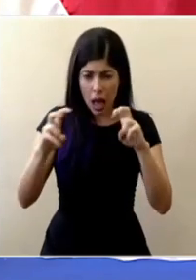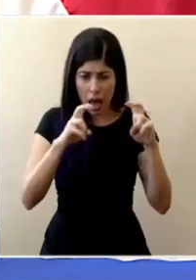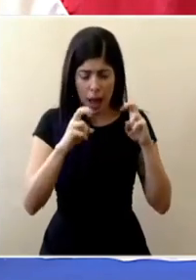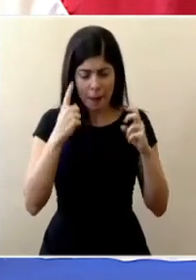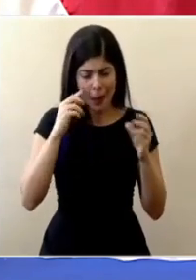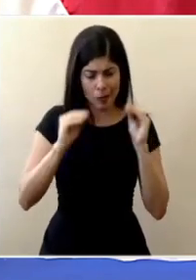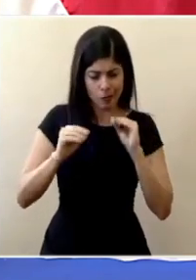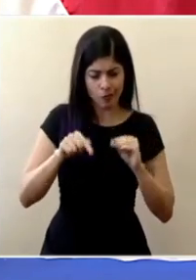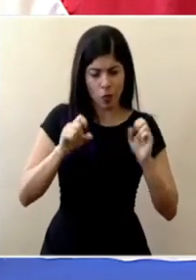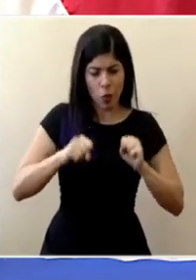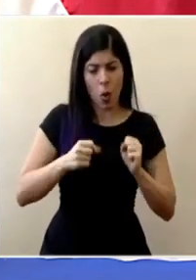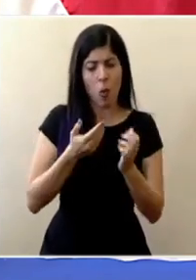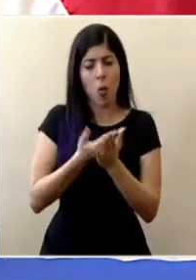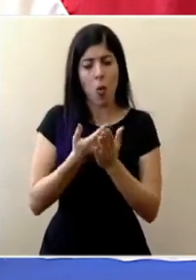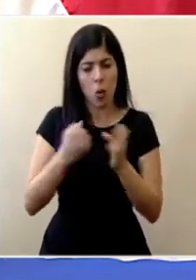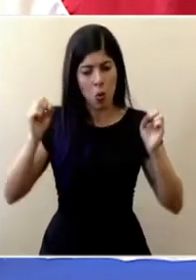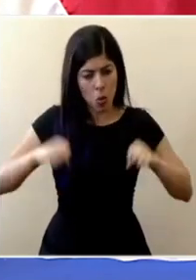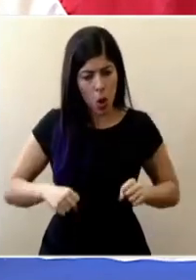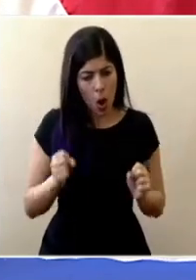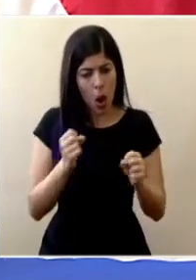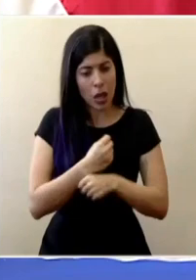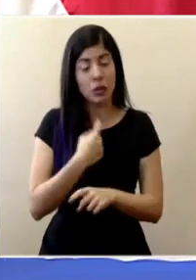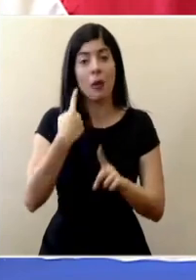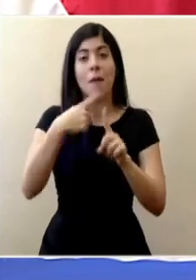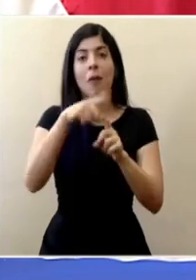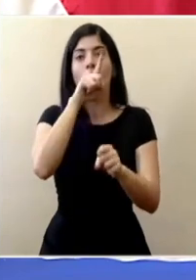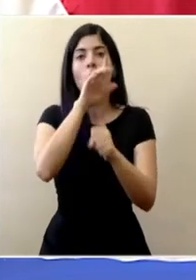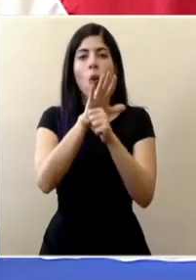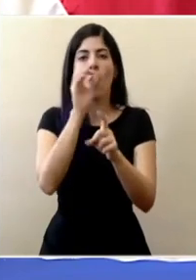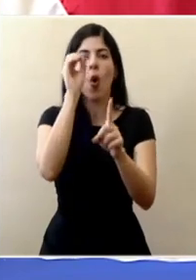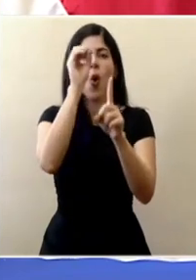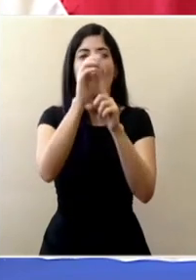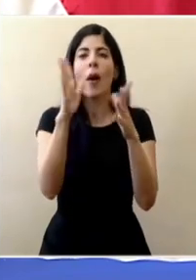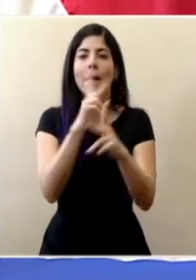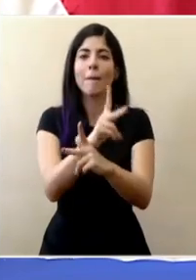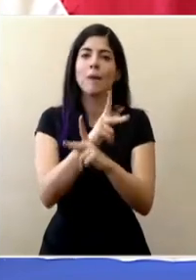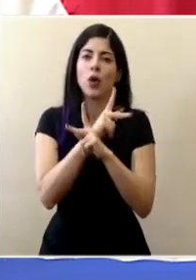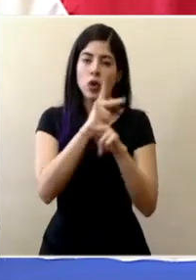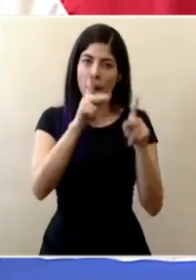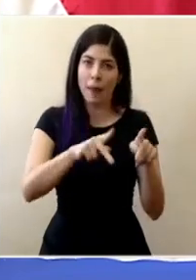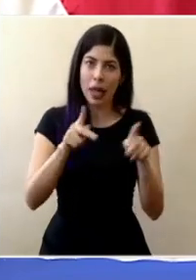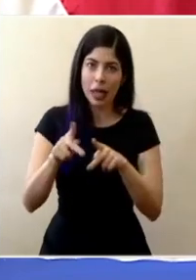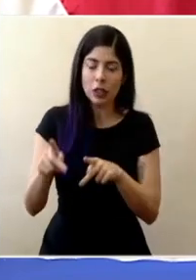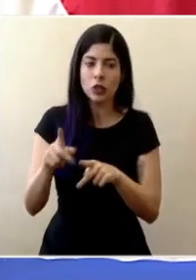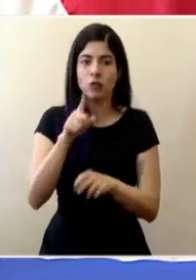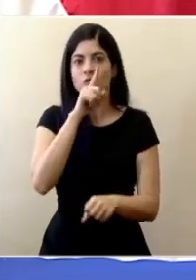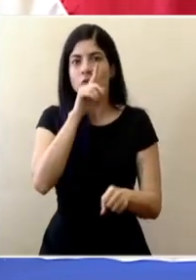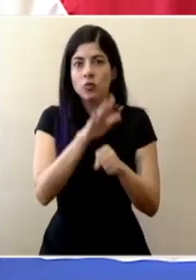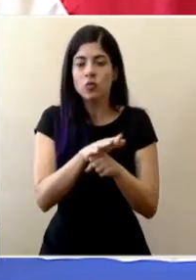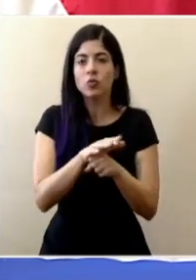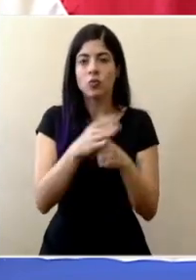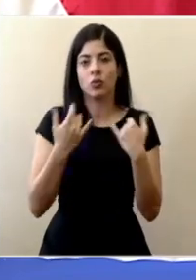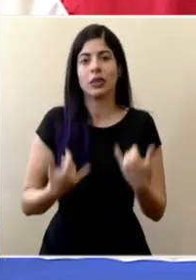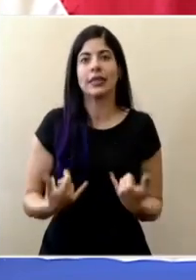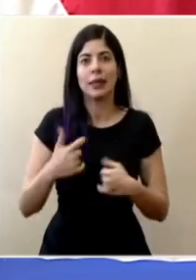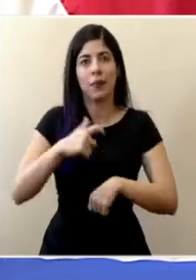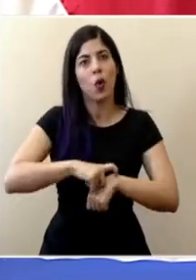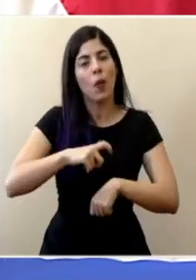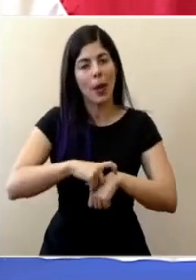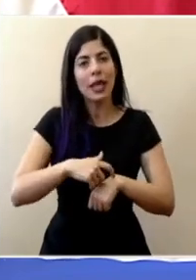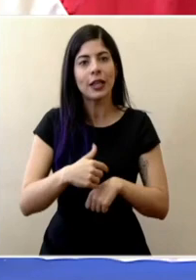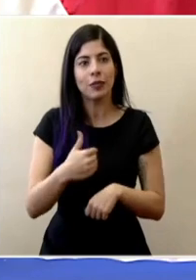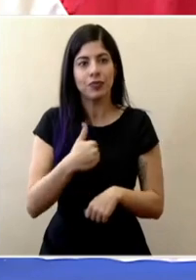tal manera que sea una propuesta viable y que cumpla con esos objetivos proteger a las personas garantizar de que estamos en este momento